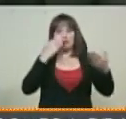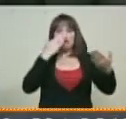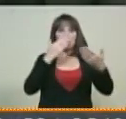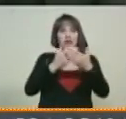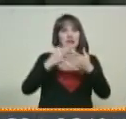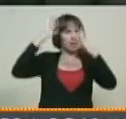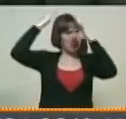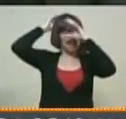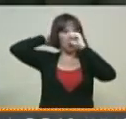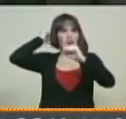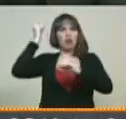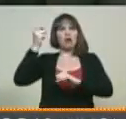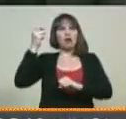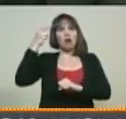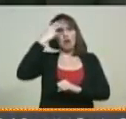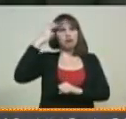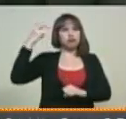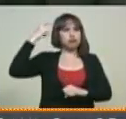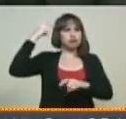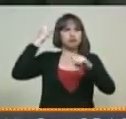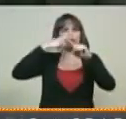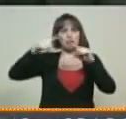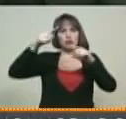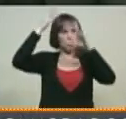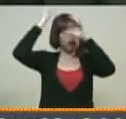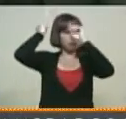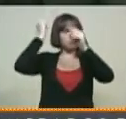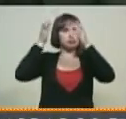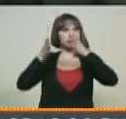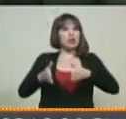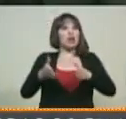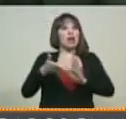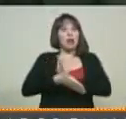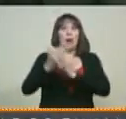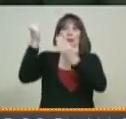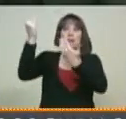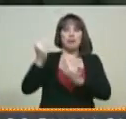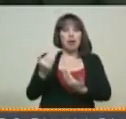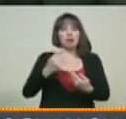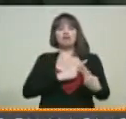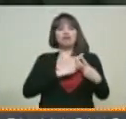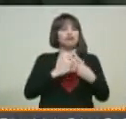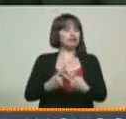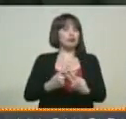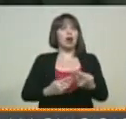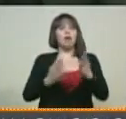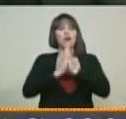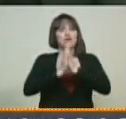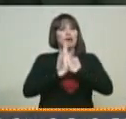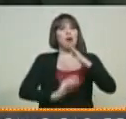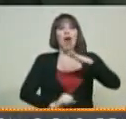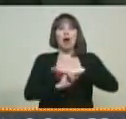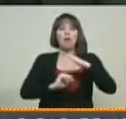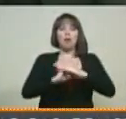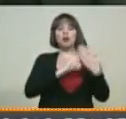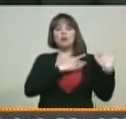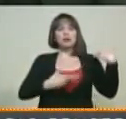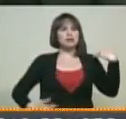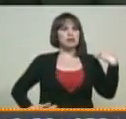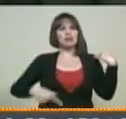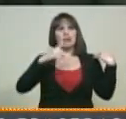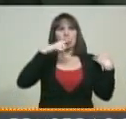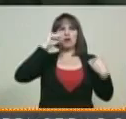embajadas, frente a los consulados de nuestra patria, para pedir el retorno voluntario y el apoyo del presidente Nicolás Maduro para